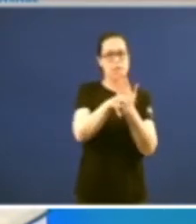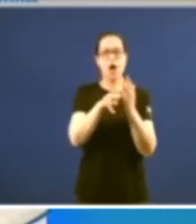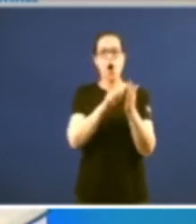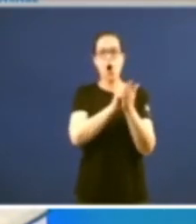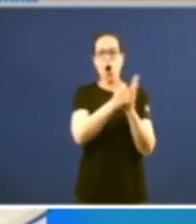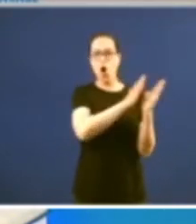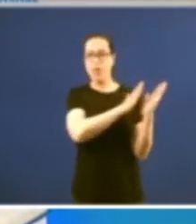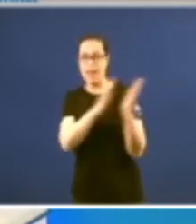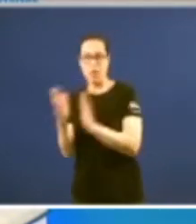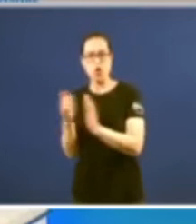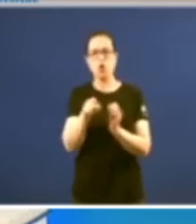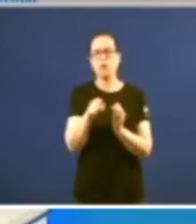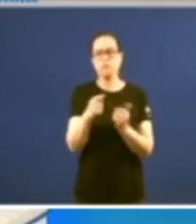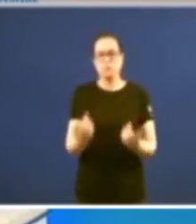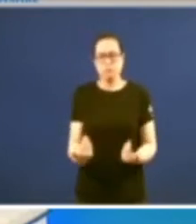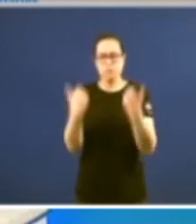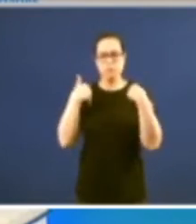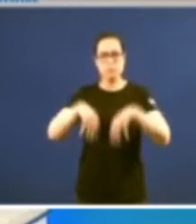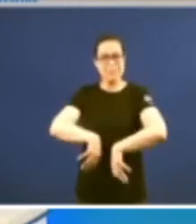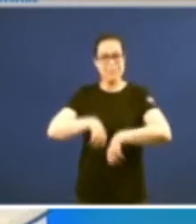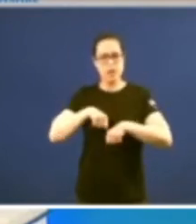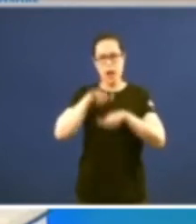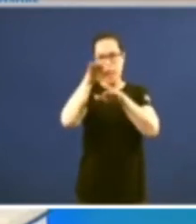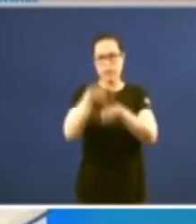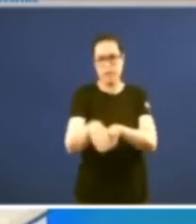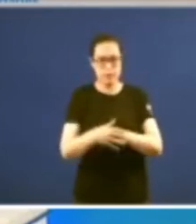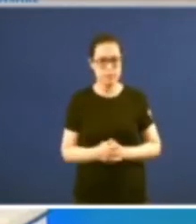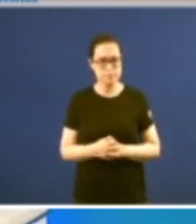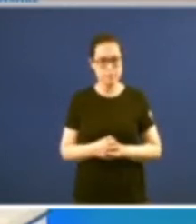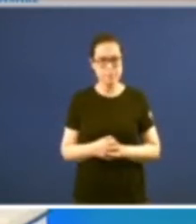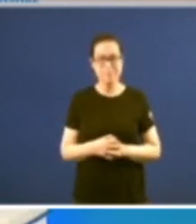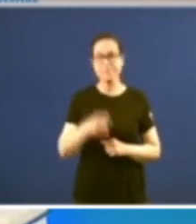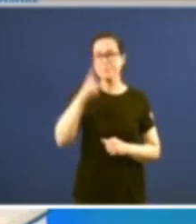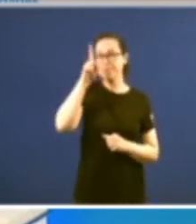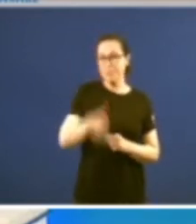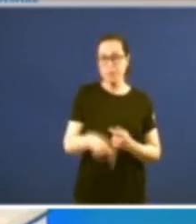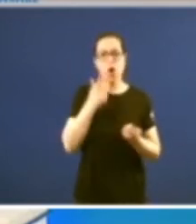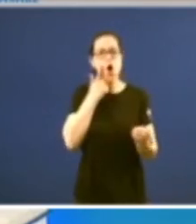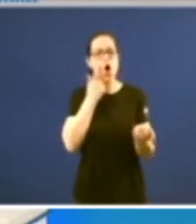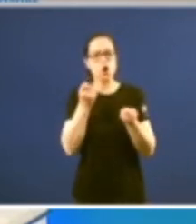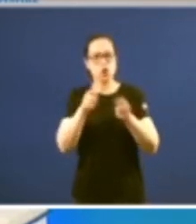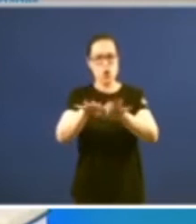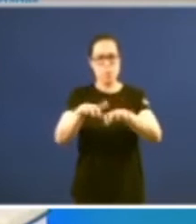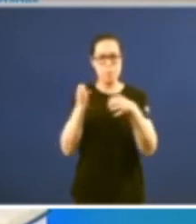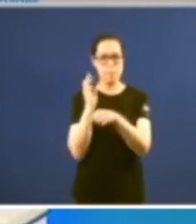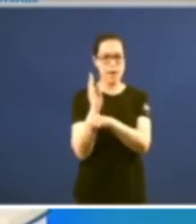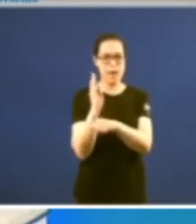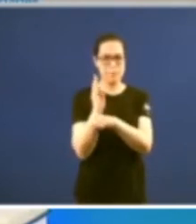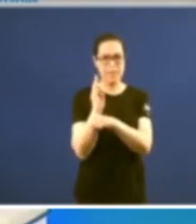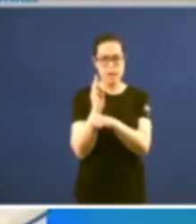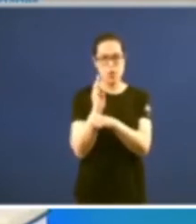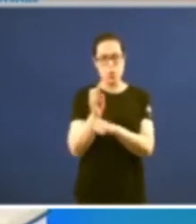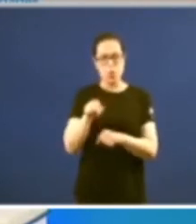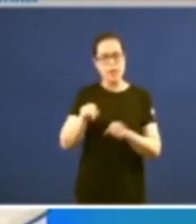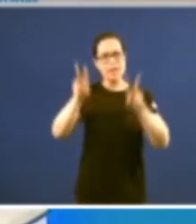manifiesto su leal que hacer a la ciudadanía y sobre todo el control parlamentario que se produce en un tema tan importante